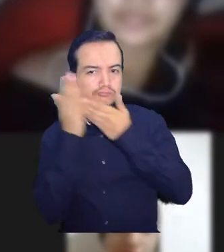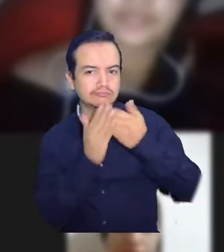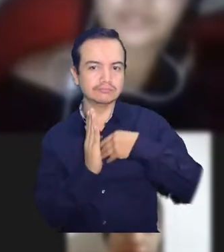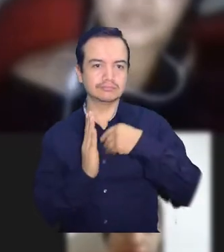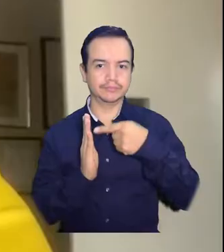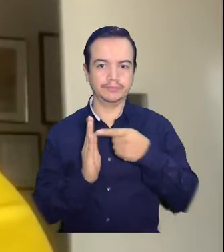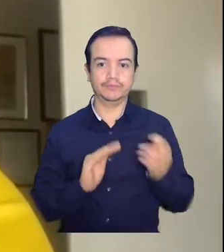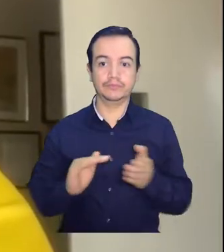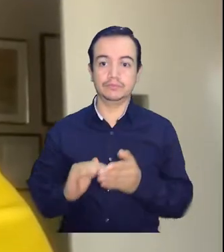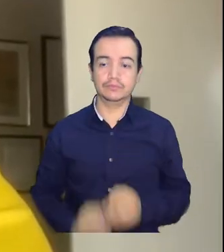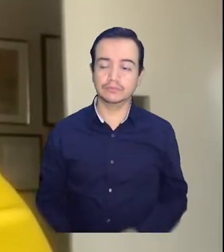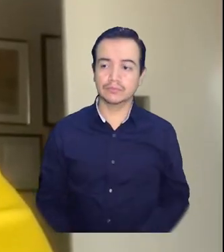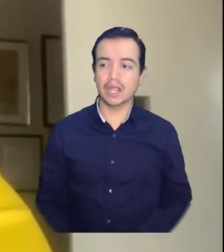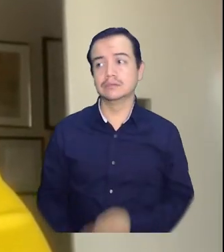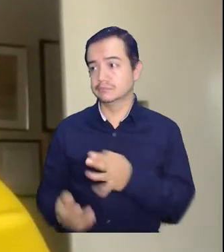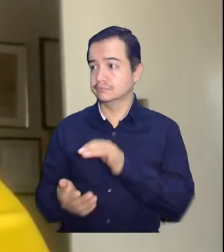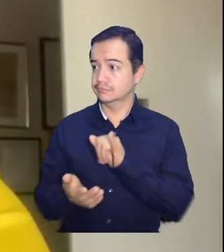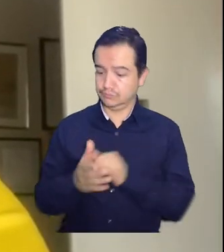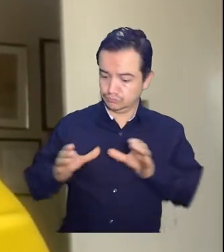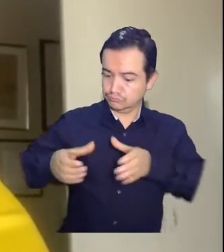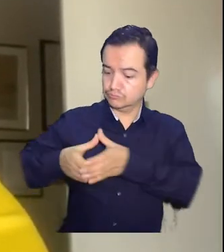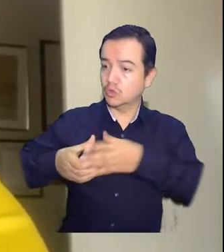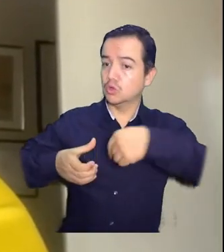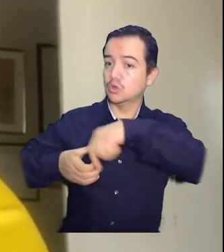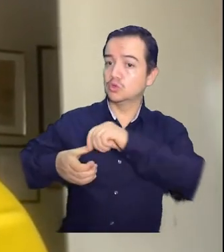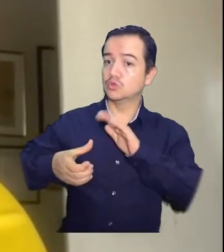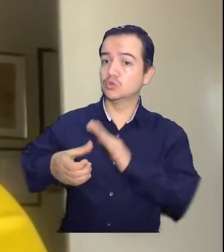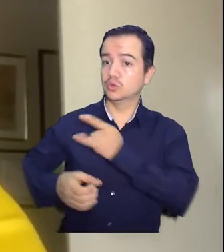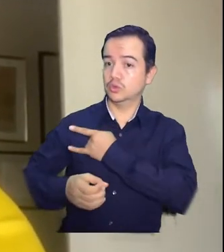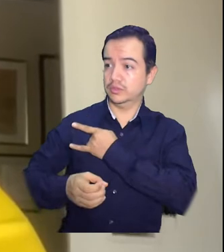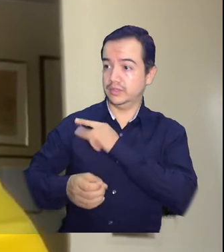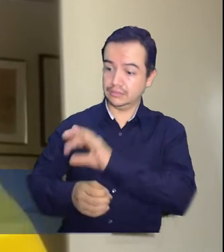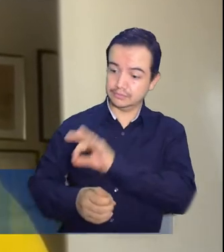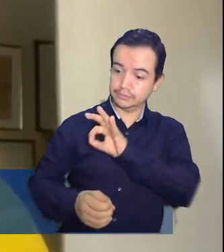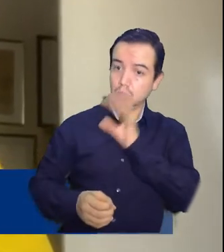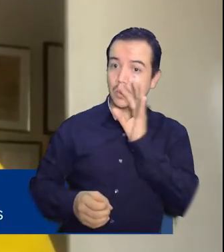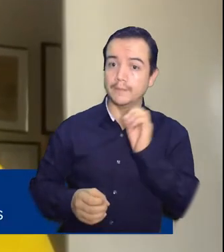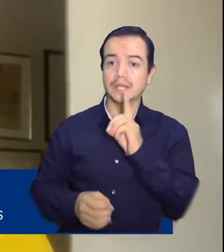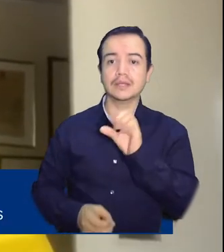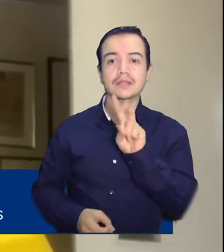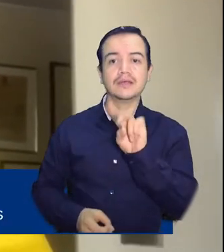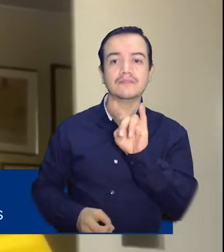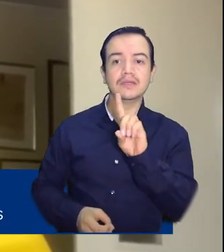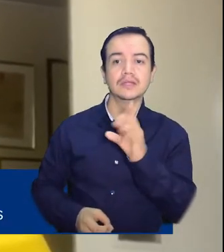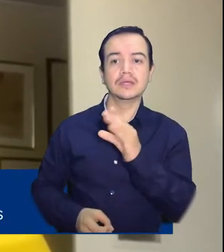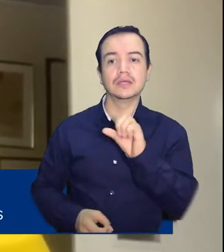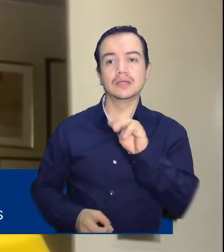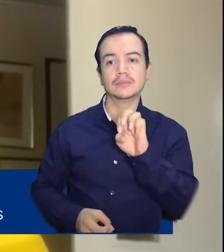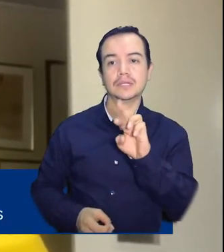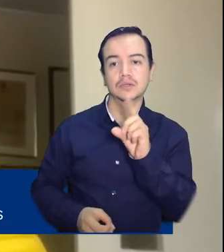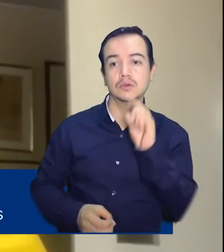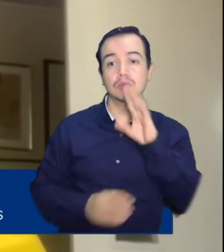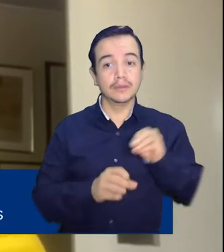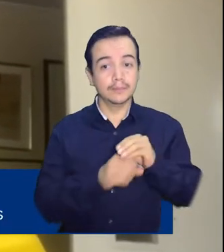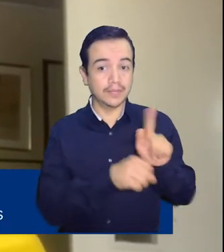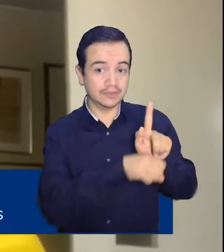iniciativa de representantes al Consejo Superior de esa universidad, David Camargo y con el apoyo de la decana de la Facultad de Ciencias Empresariales,